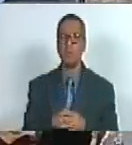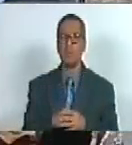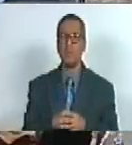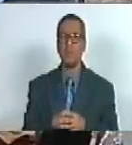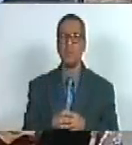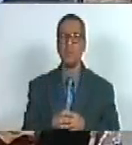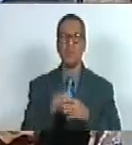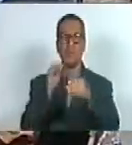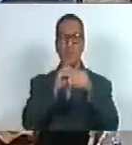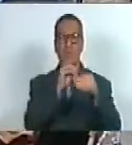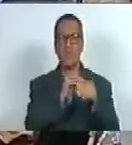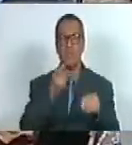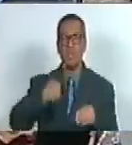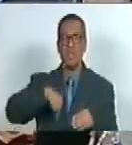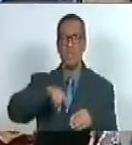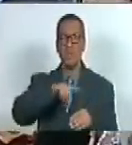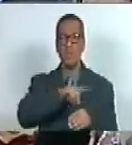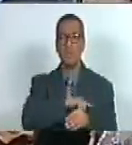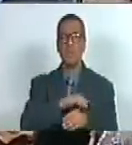convocarnos